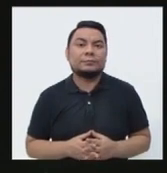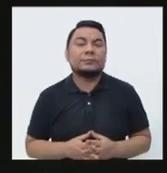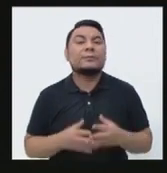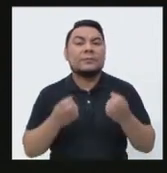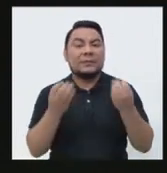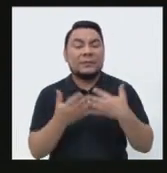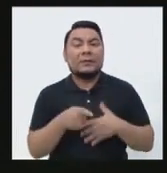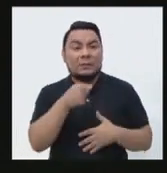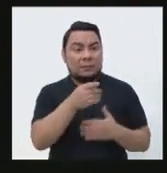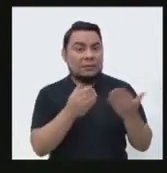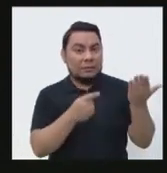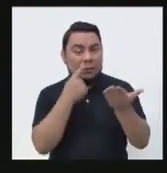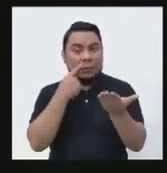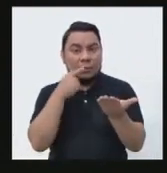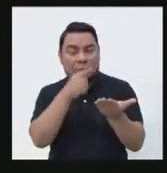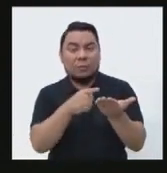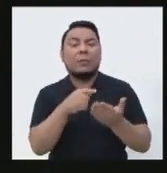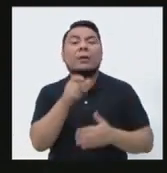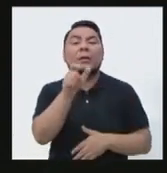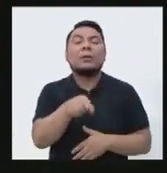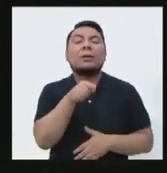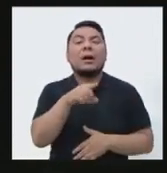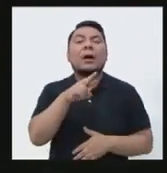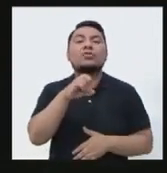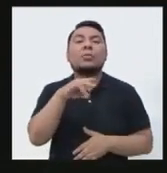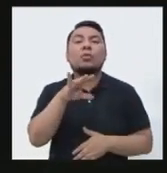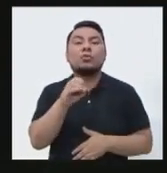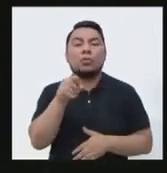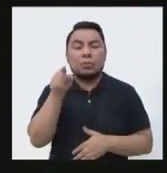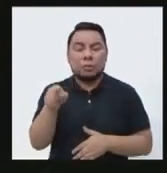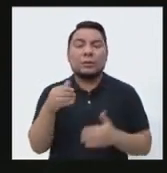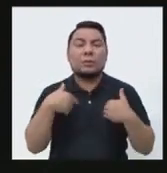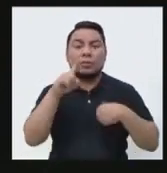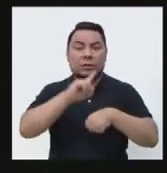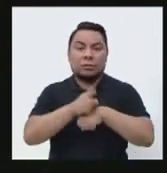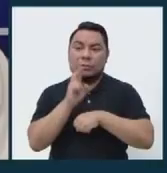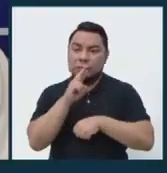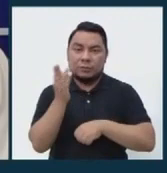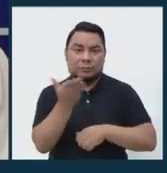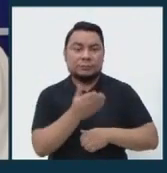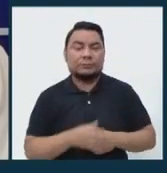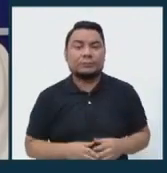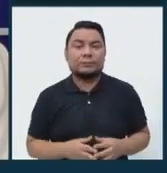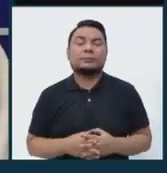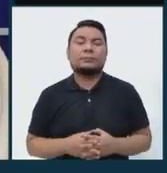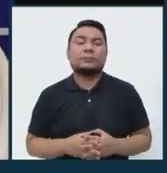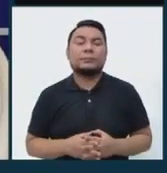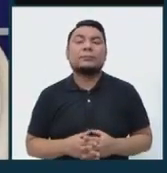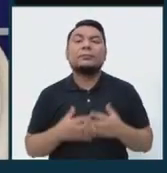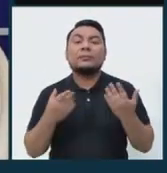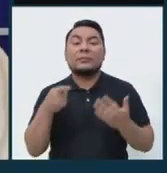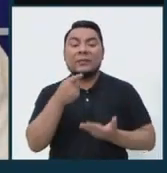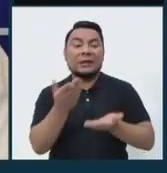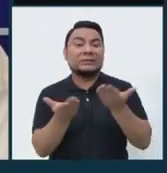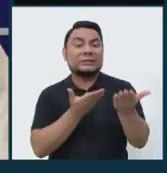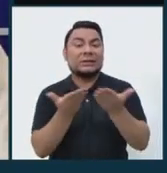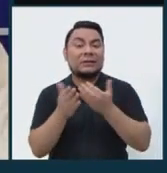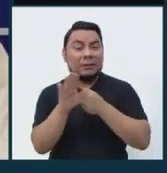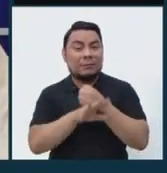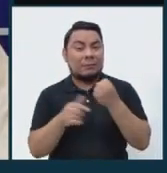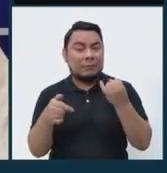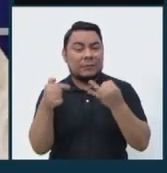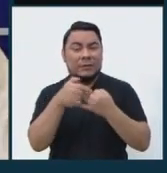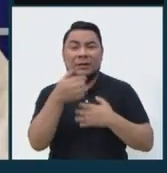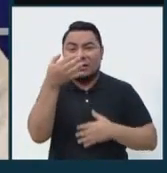Muy bien, le cedemos la palabra al señor, al candidato, Rómulo Mucho Mamani, y tiene un minuto. Los servicios básicos en